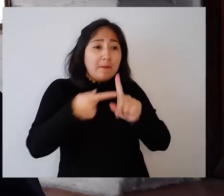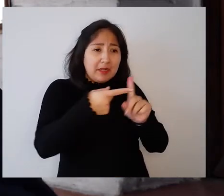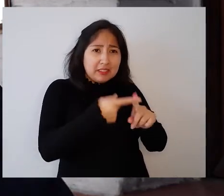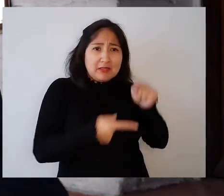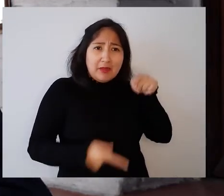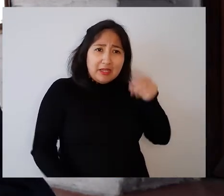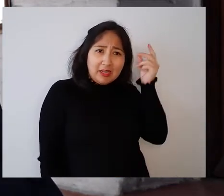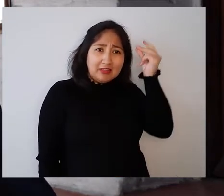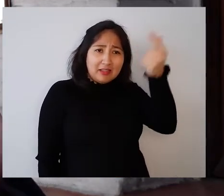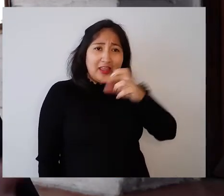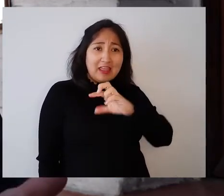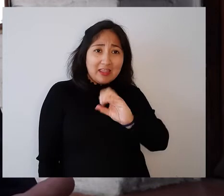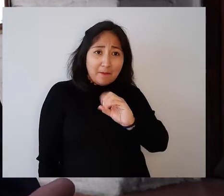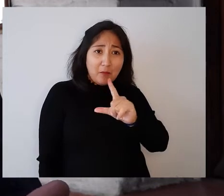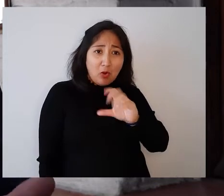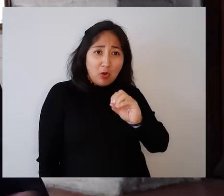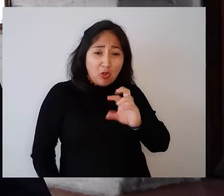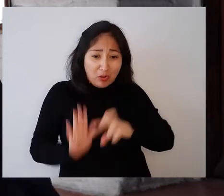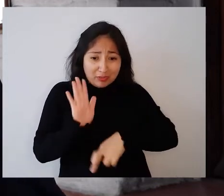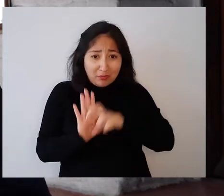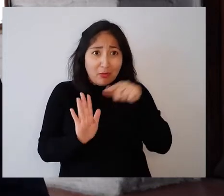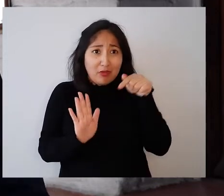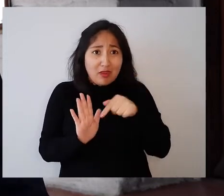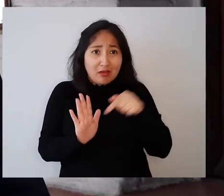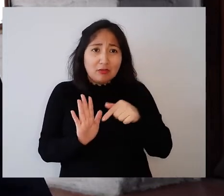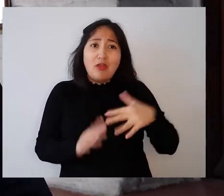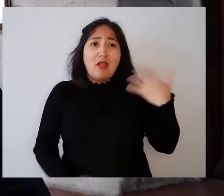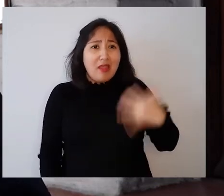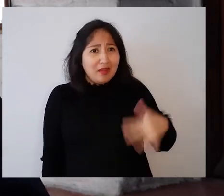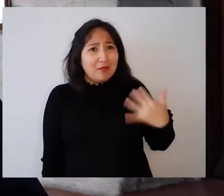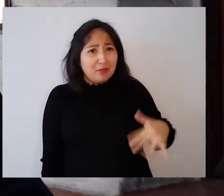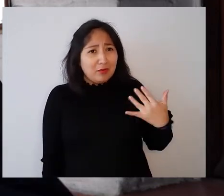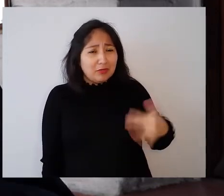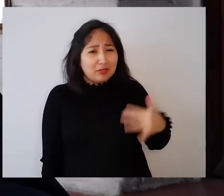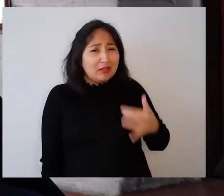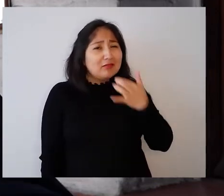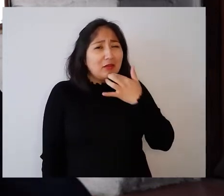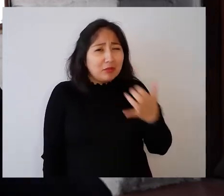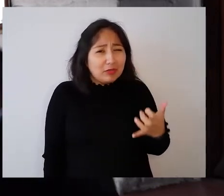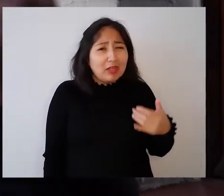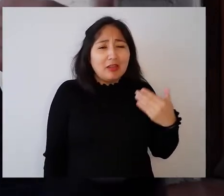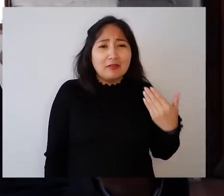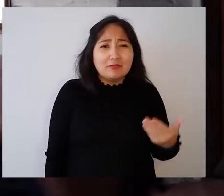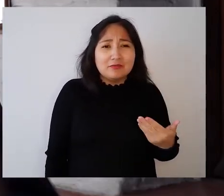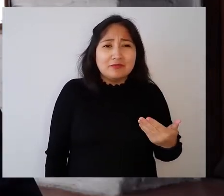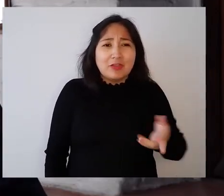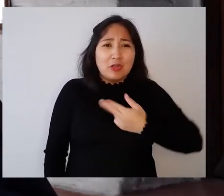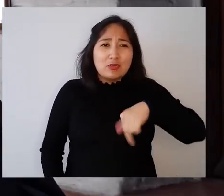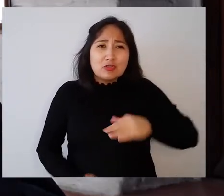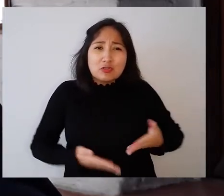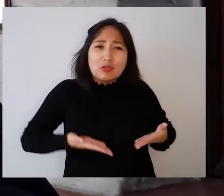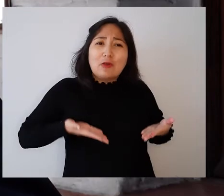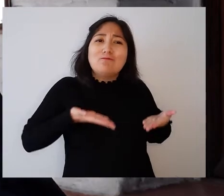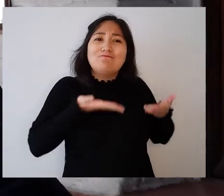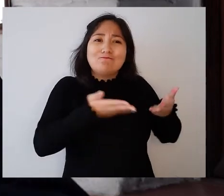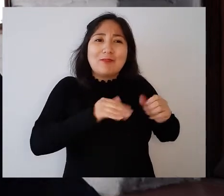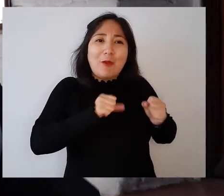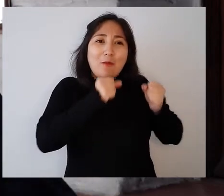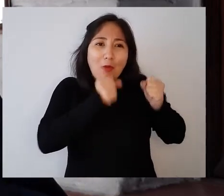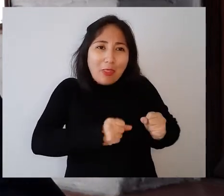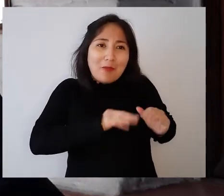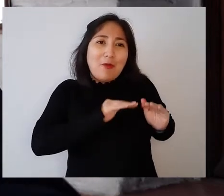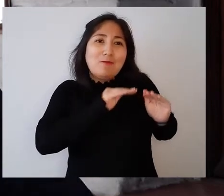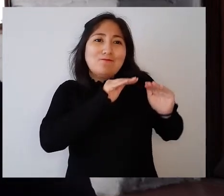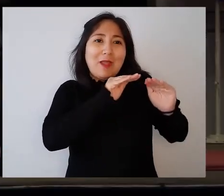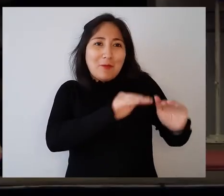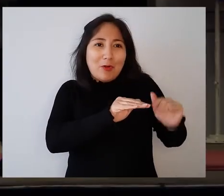Y por tanto, participar en esta iniciativa del Polo Innovación para nosotros es muy importante. Porque también tiene que ver con las MIPIMES, ¿no es cierto? Y donde nosotros podemos poner nuestra